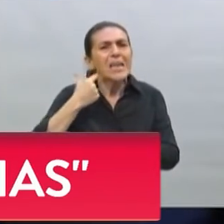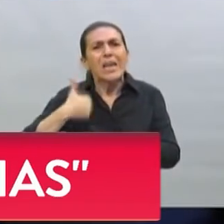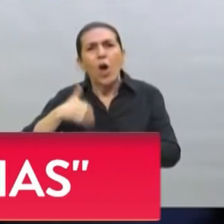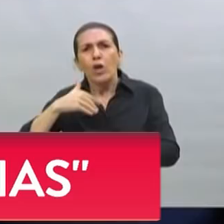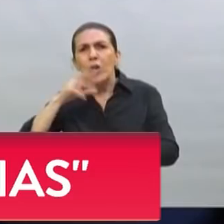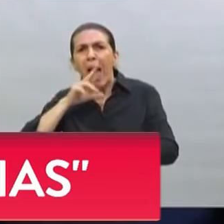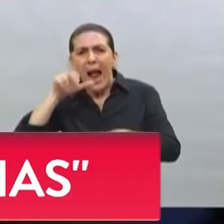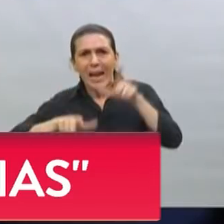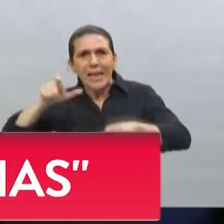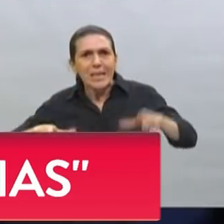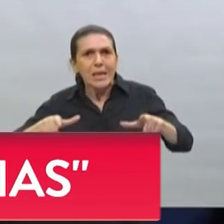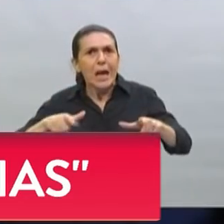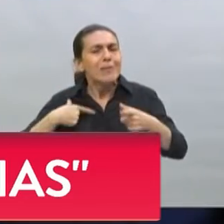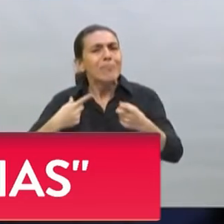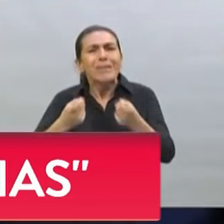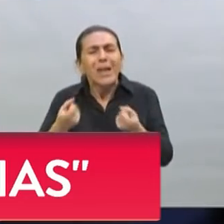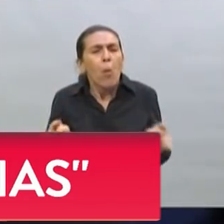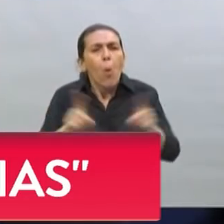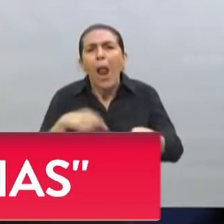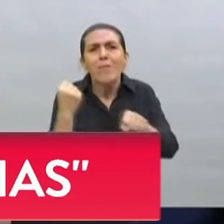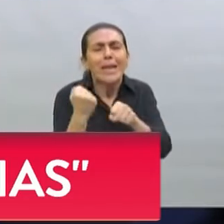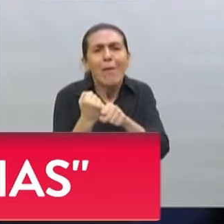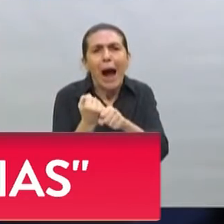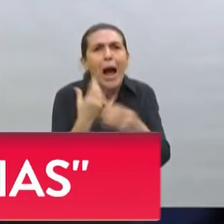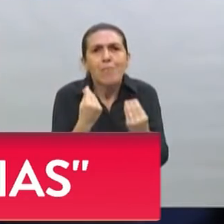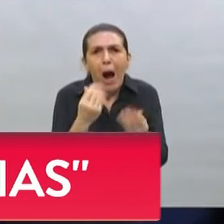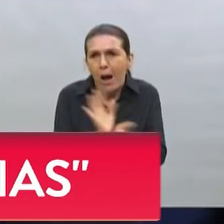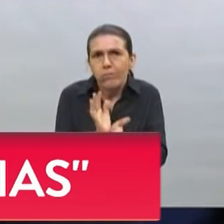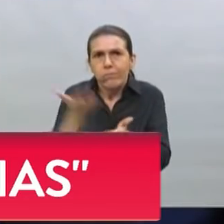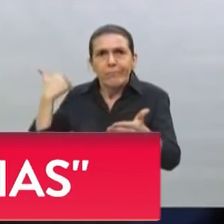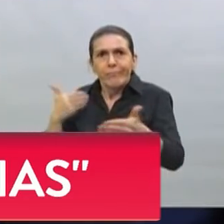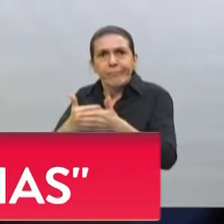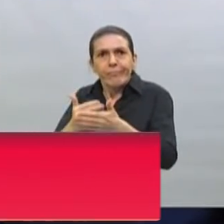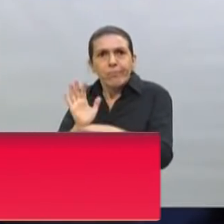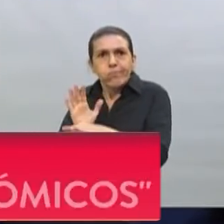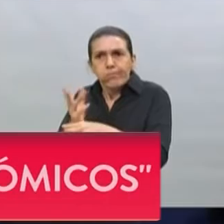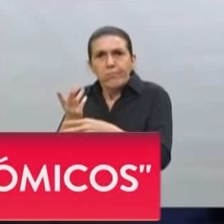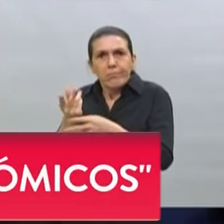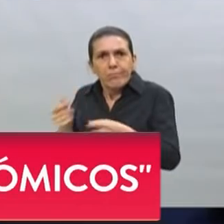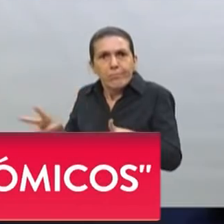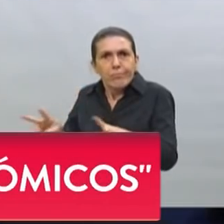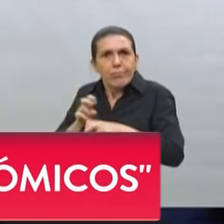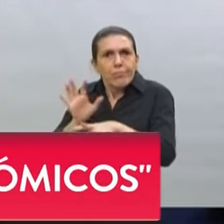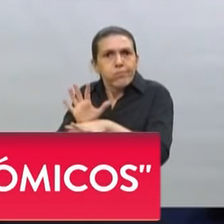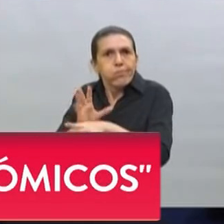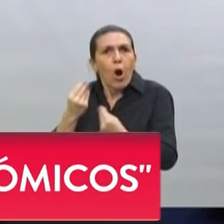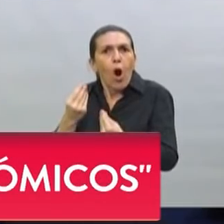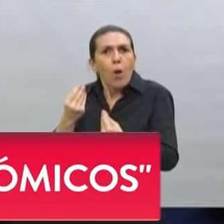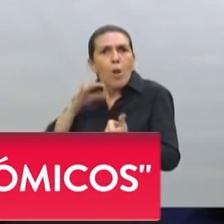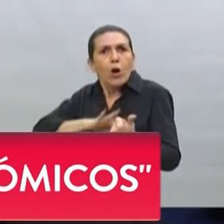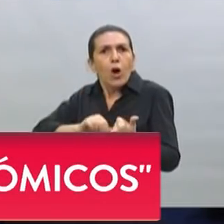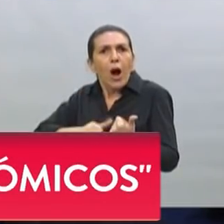volver a su vida cotidiana para recuperar lo habitual. Entre lo habitual, el modo de ganarse el sustento.